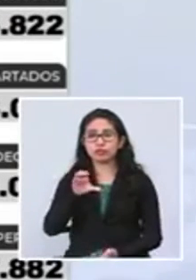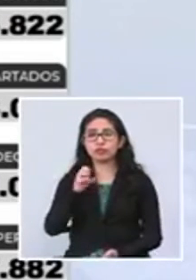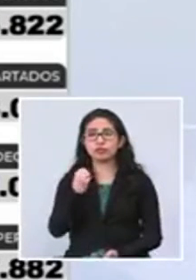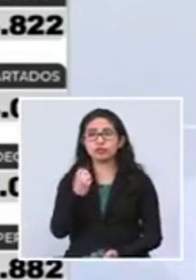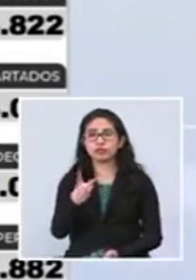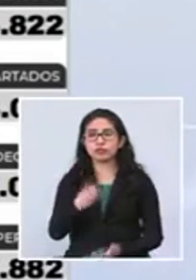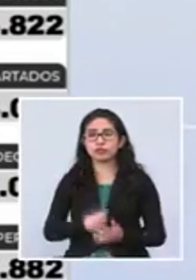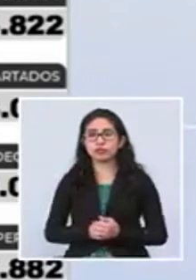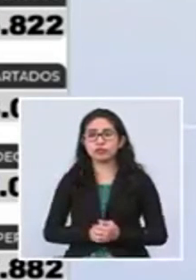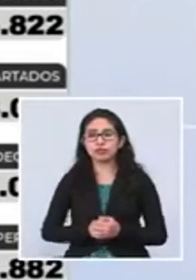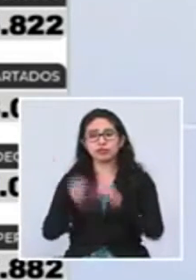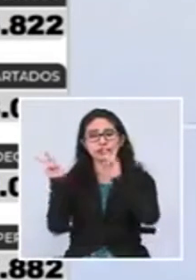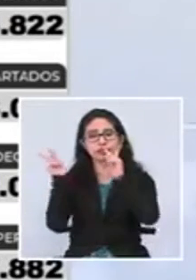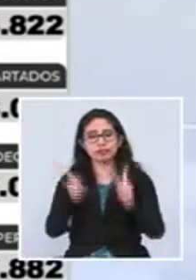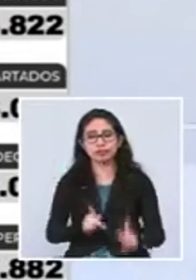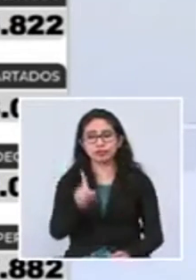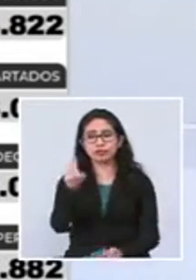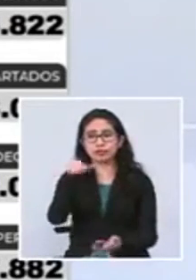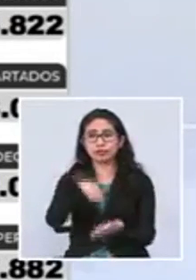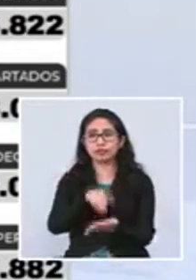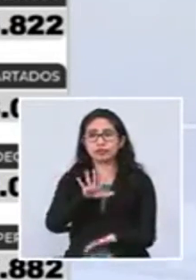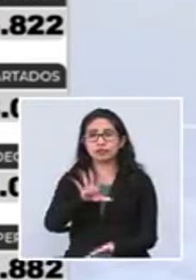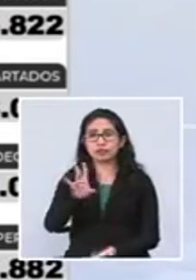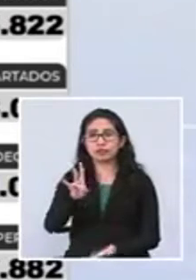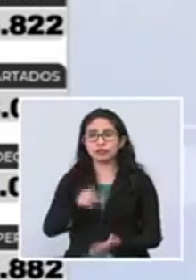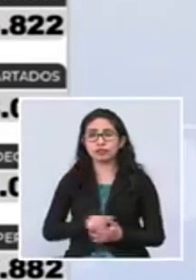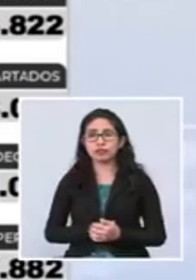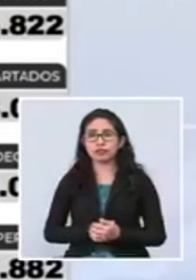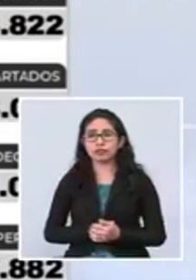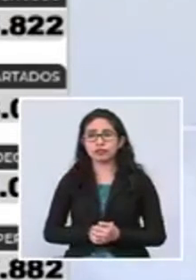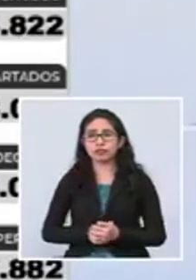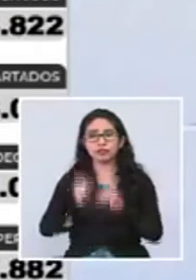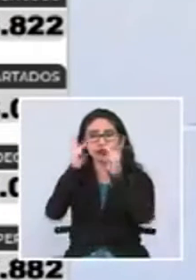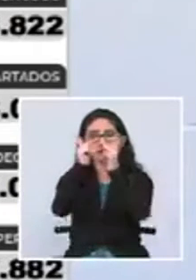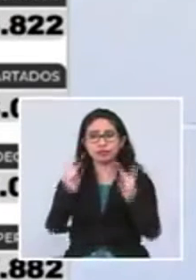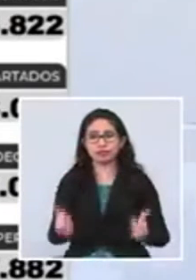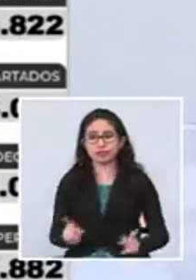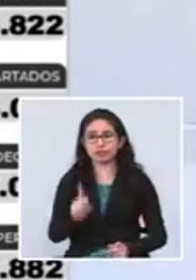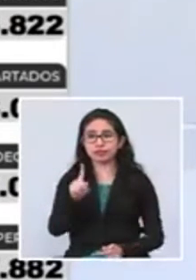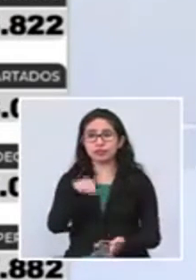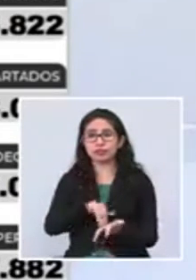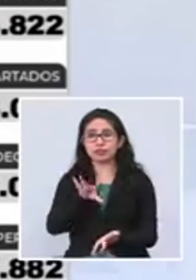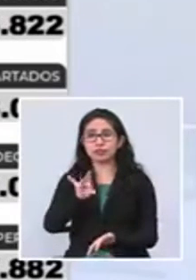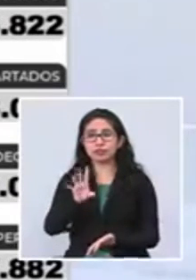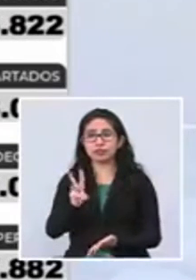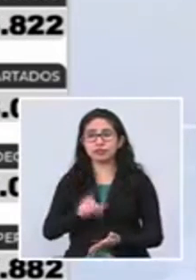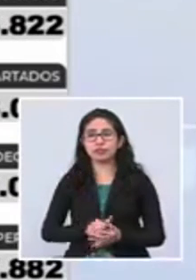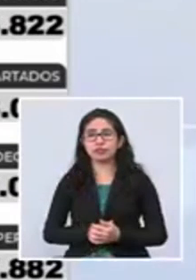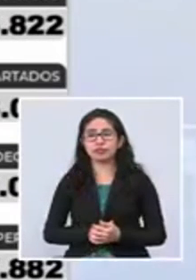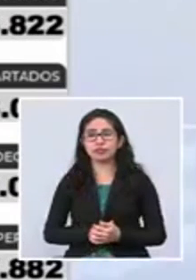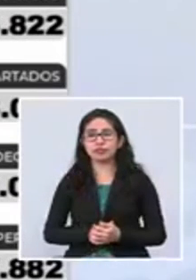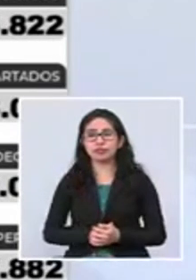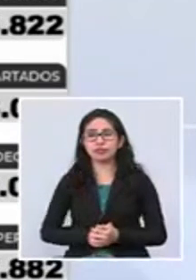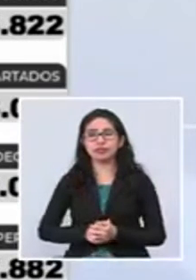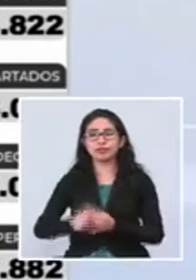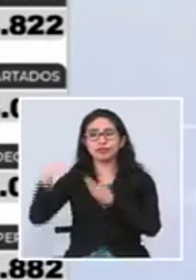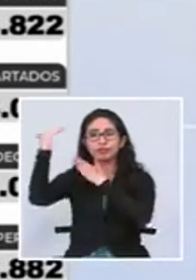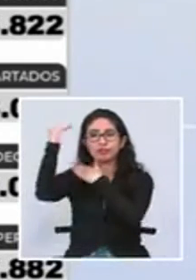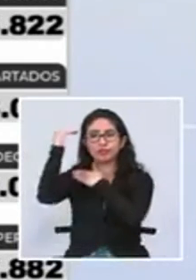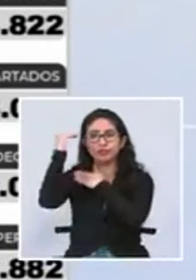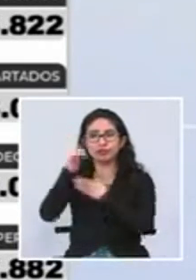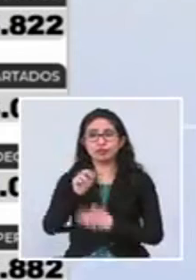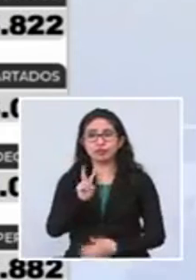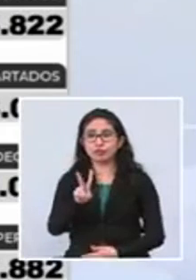Pando, 1057 Potosí, 1086 Santa Cruz,